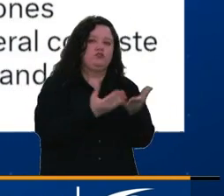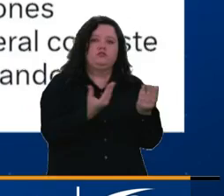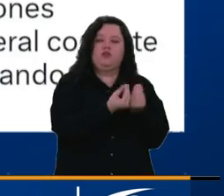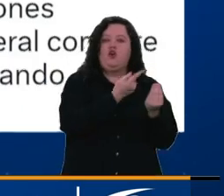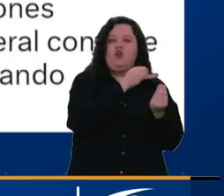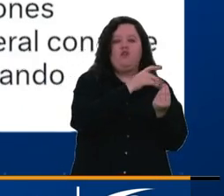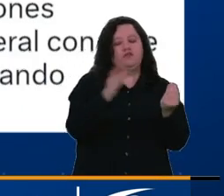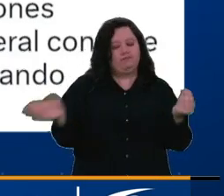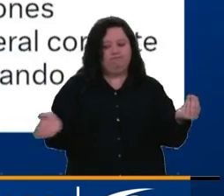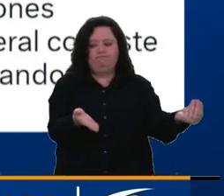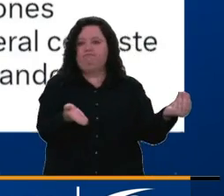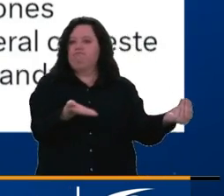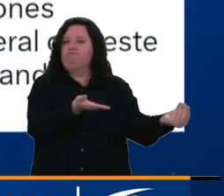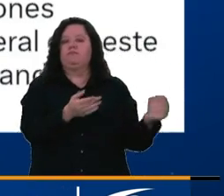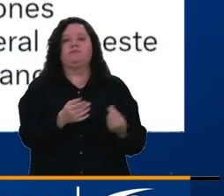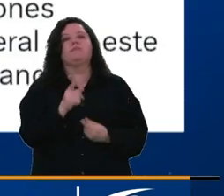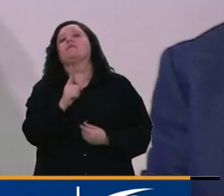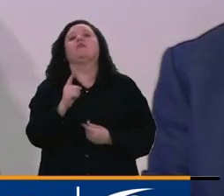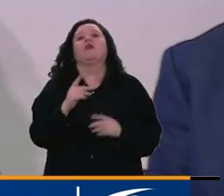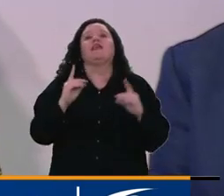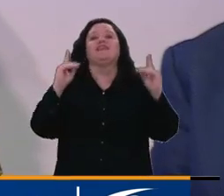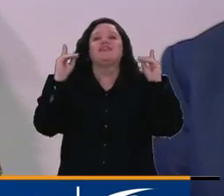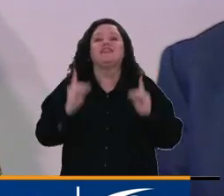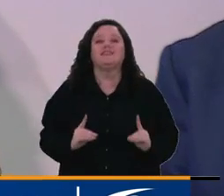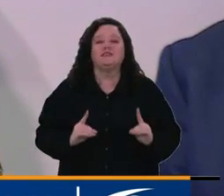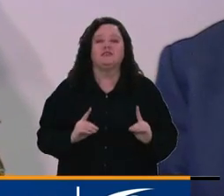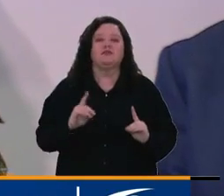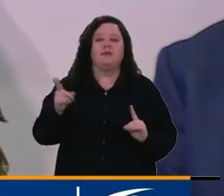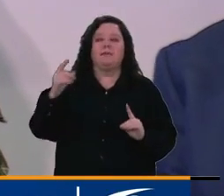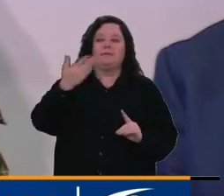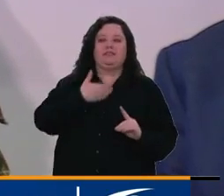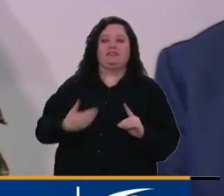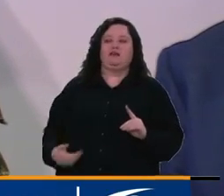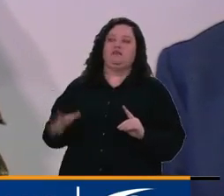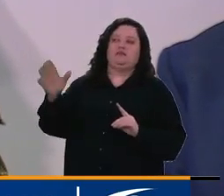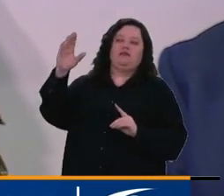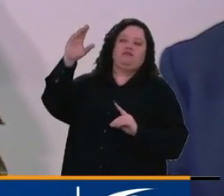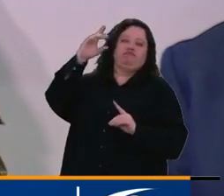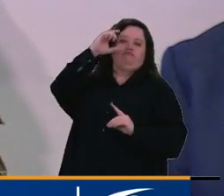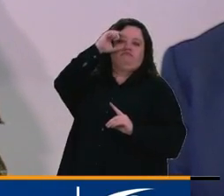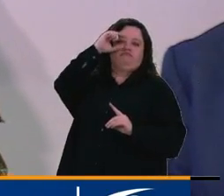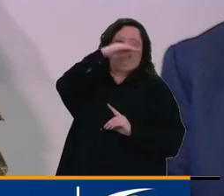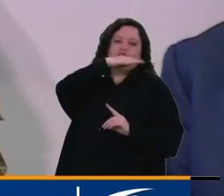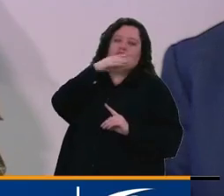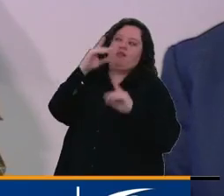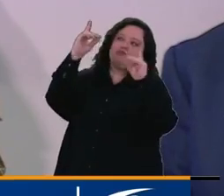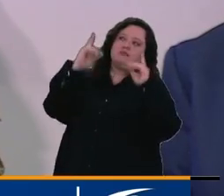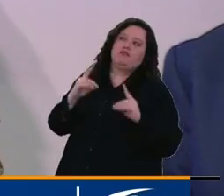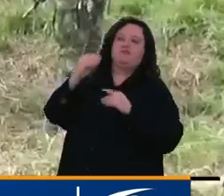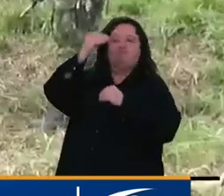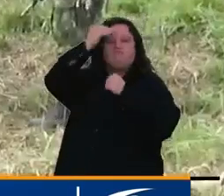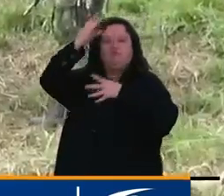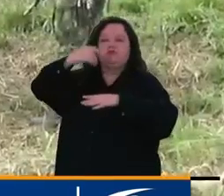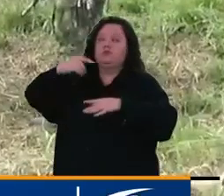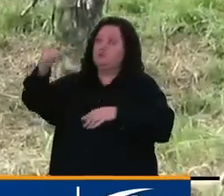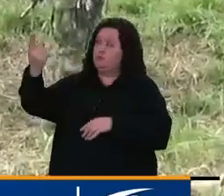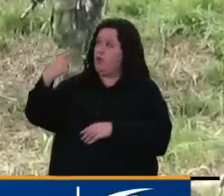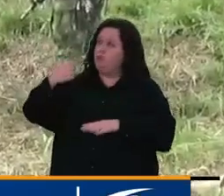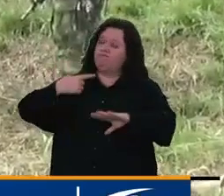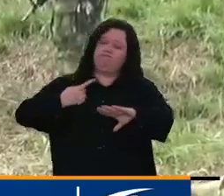grupo armado. Atendiendo la decisión del señor presidente de la República, he ordenado